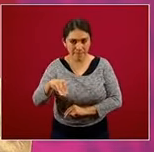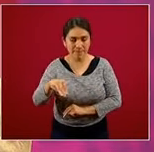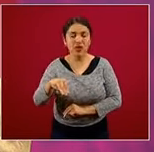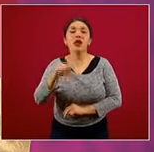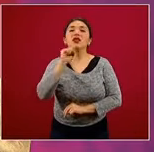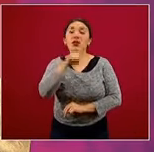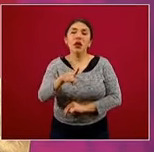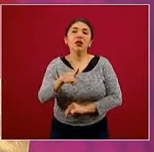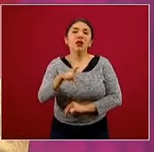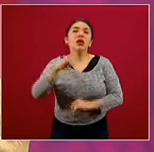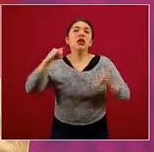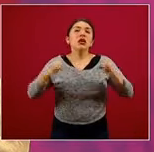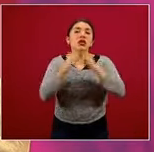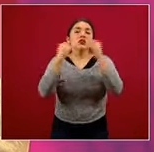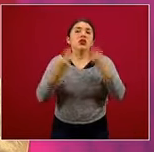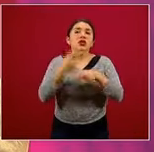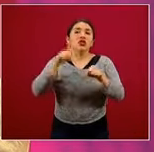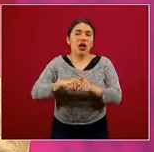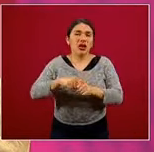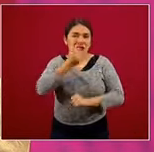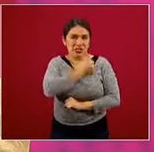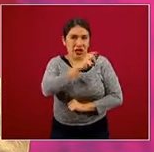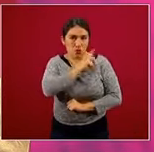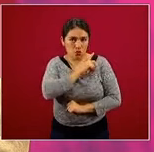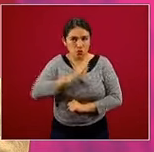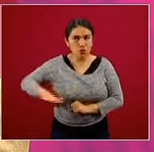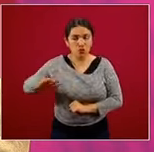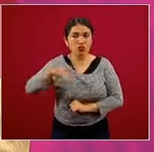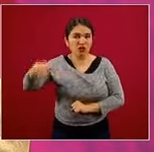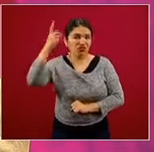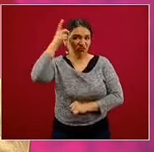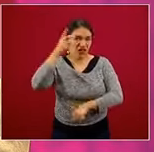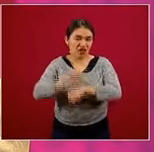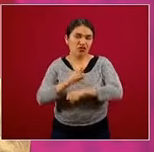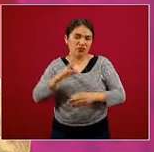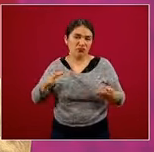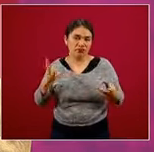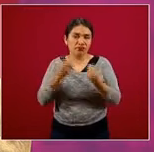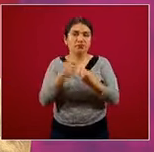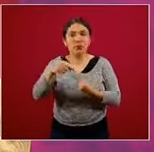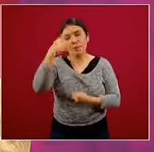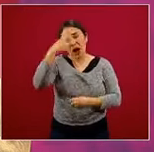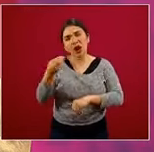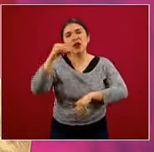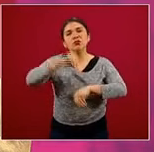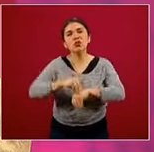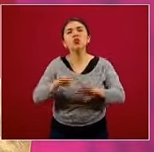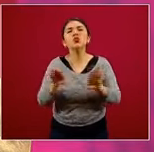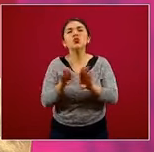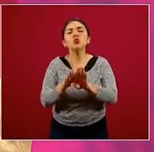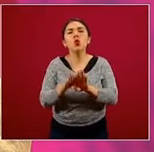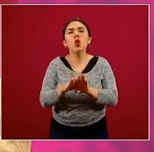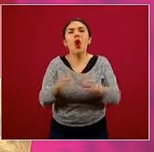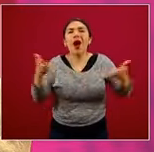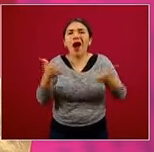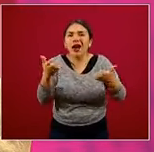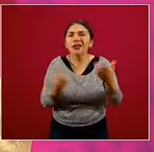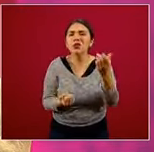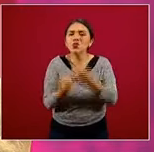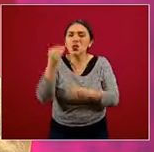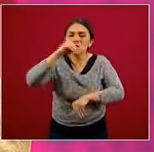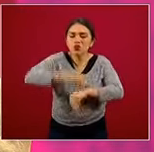México y desde luego el Instituto Nacional de Salud Pública, que él dirige, para establecer la ruta,